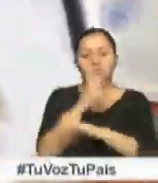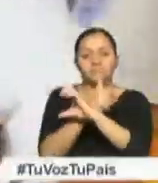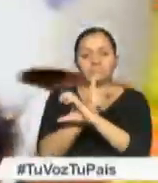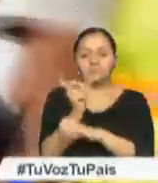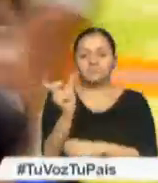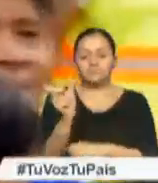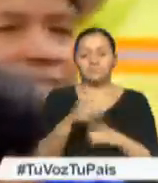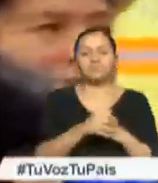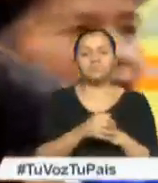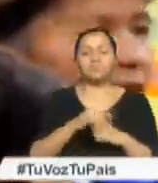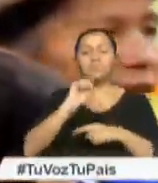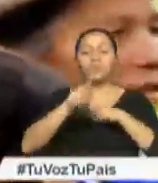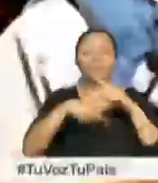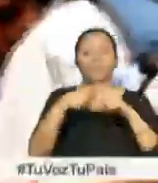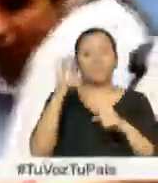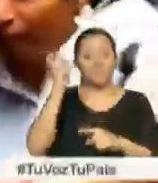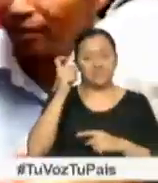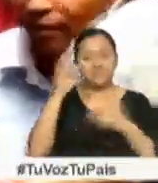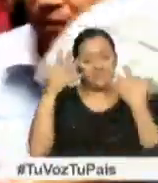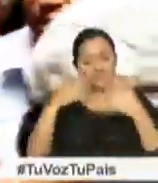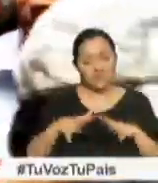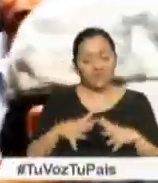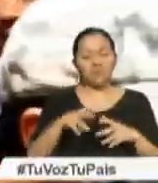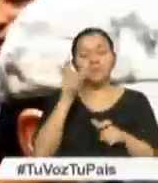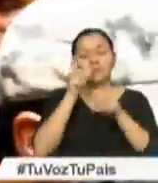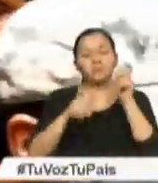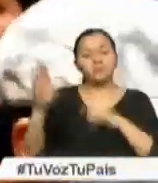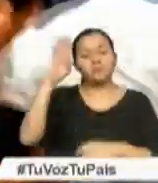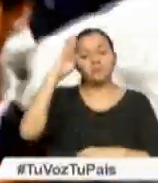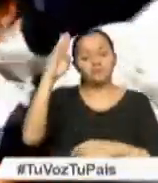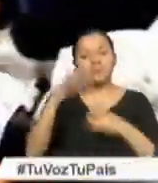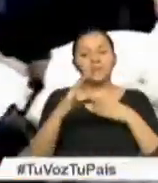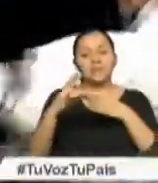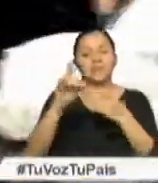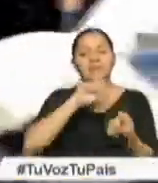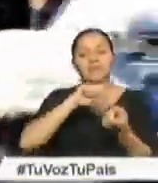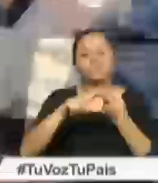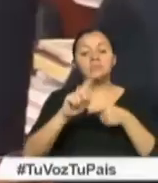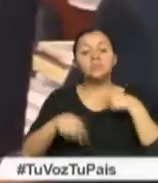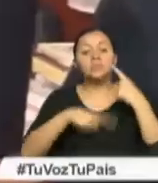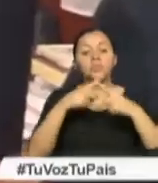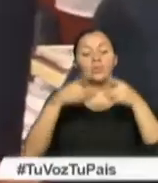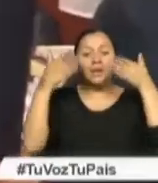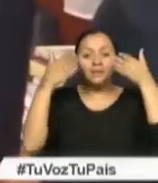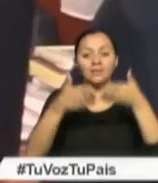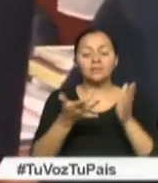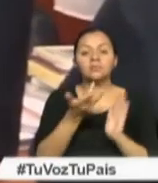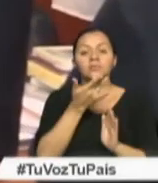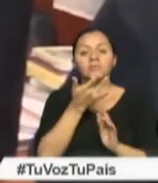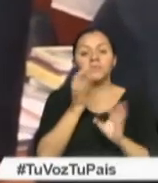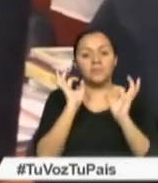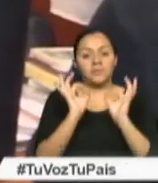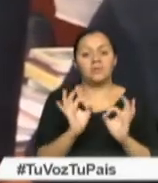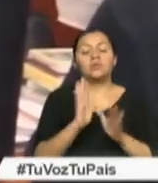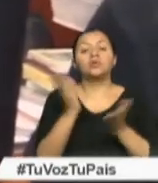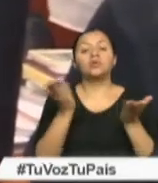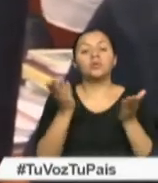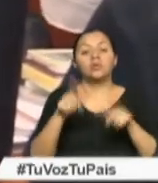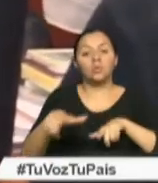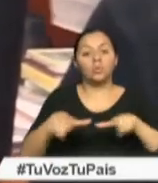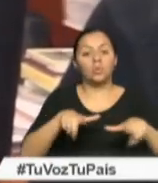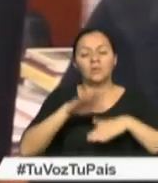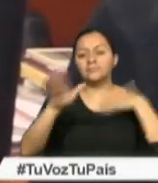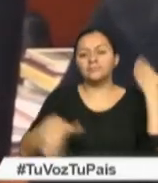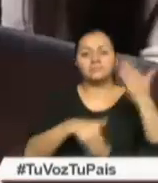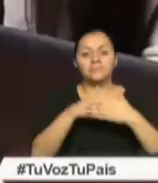En caso de ser necesario los uniformados los guiarán hasta las mesas de atención preferencial instaladas en todos